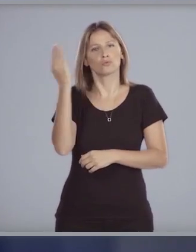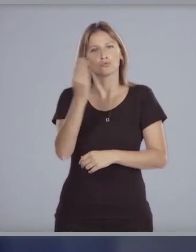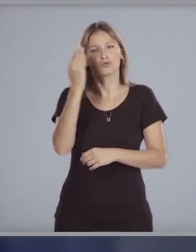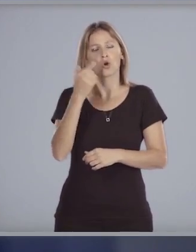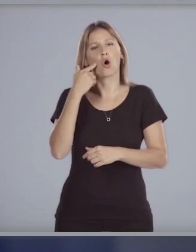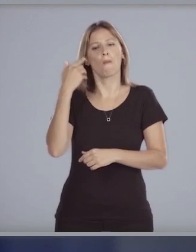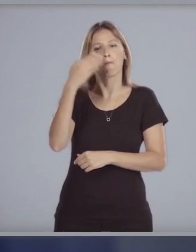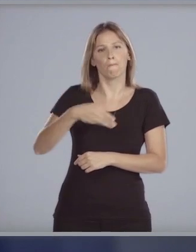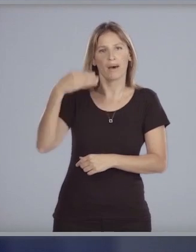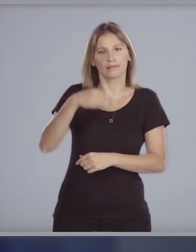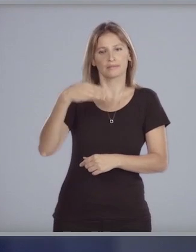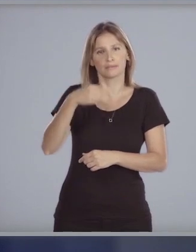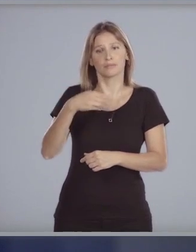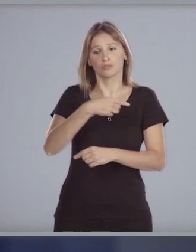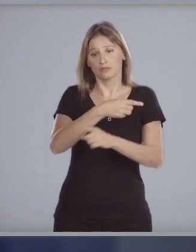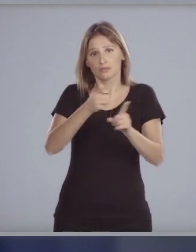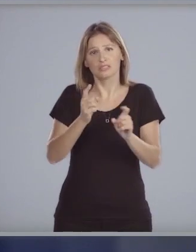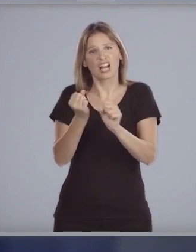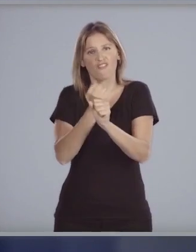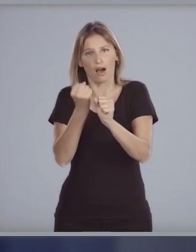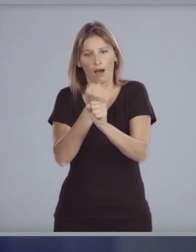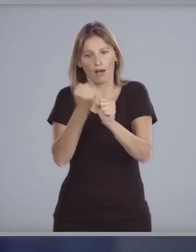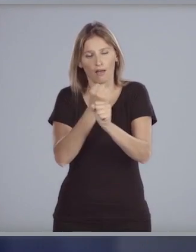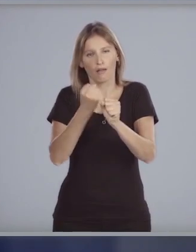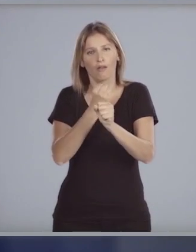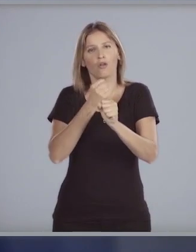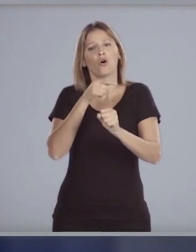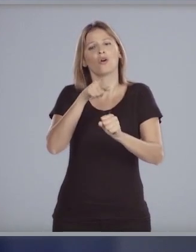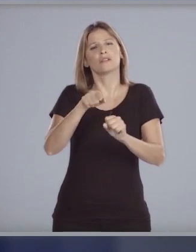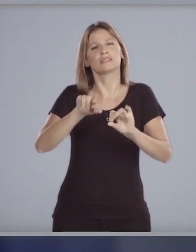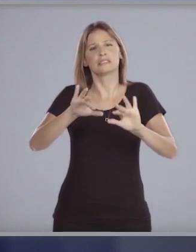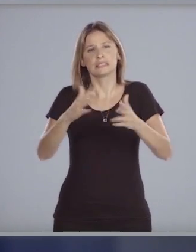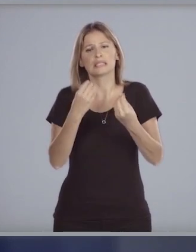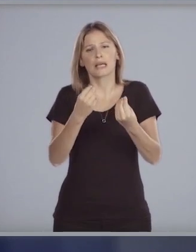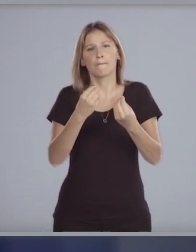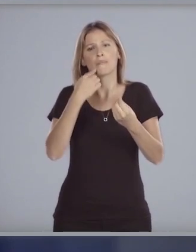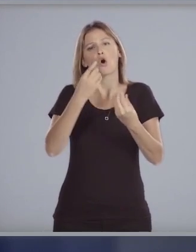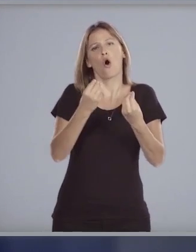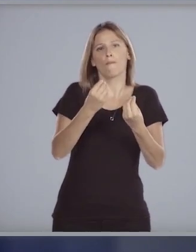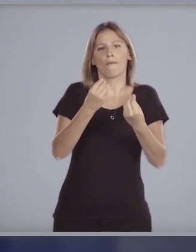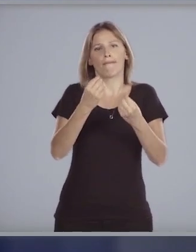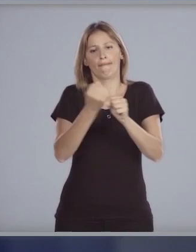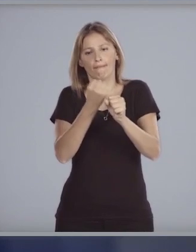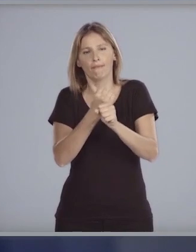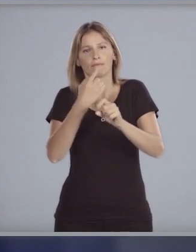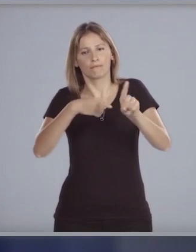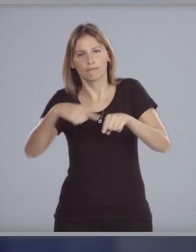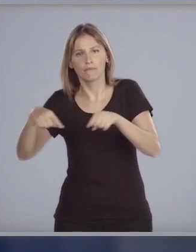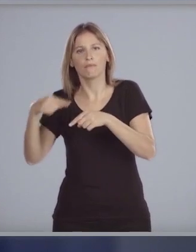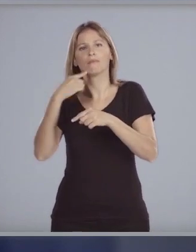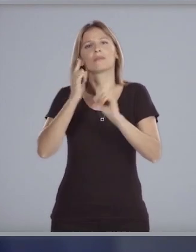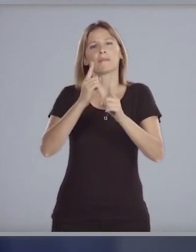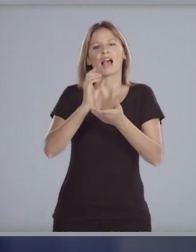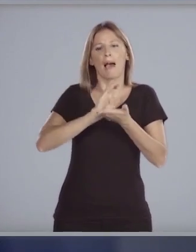con la participación de sus trabajadores en la dirección y en el capital de las empresas